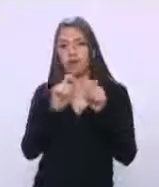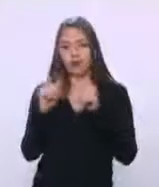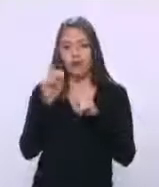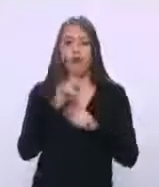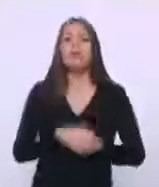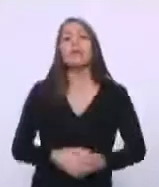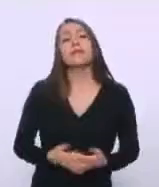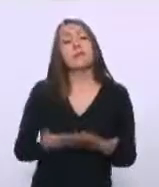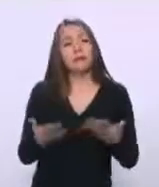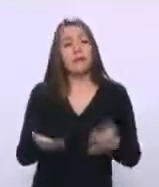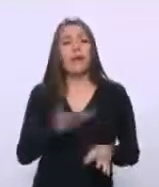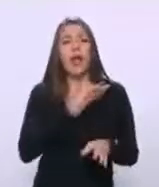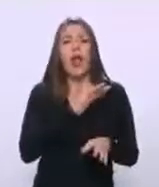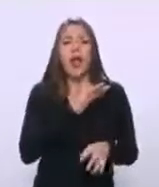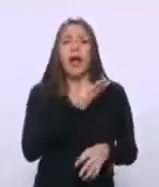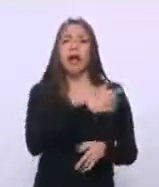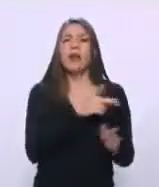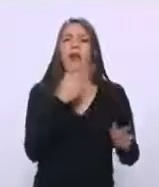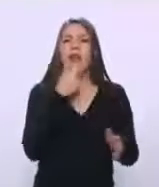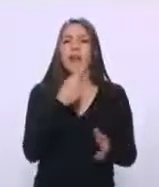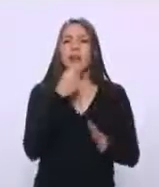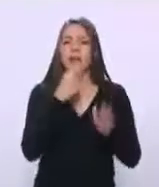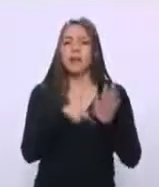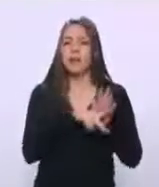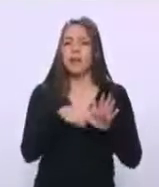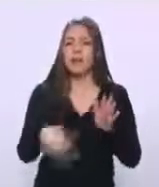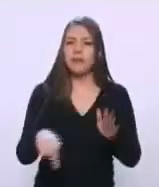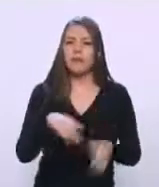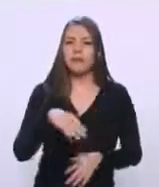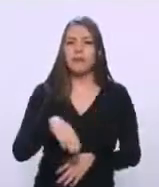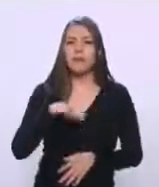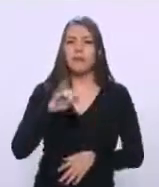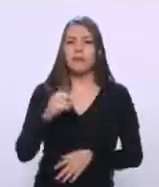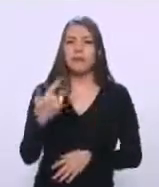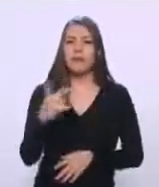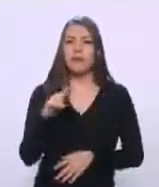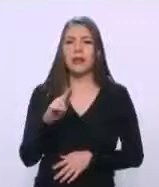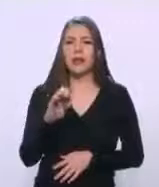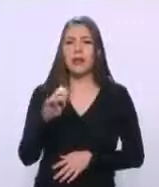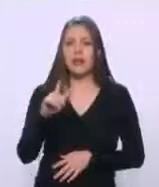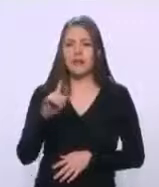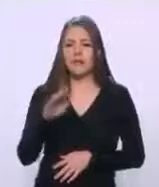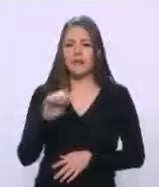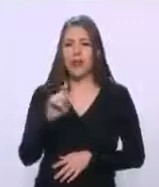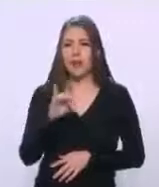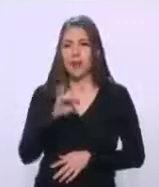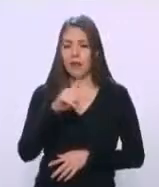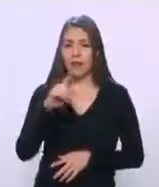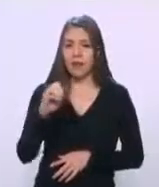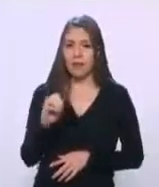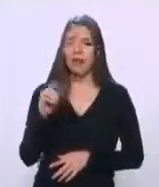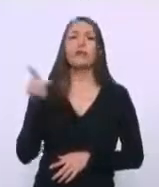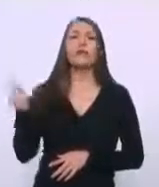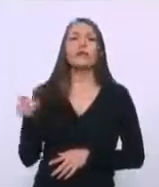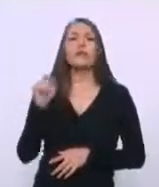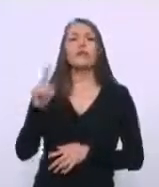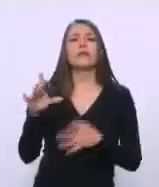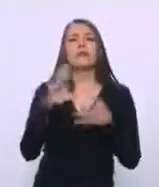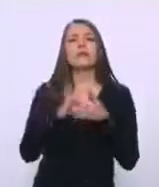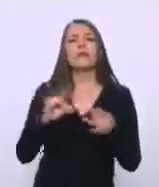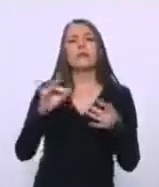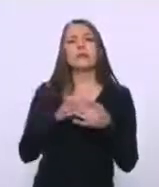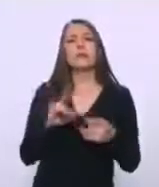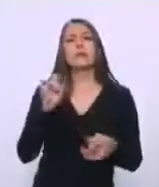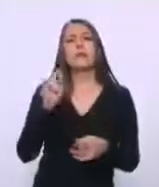Se encuentra con nosotros el periodista de Contralínea, Miguel Vadillo. Él es protagonista de una historia que en estos días recordó el presidente sobre la